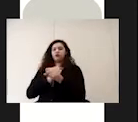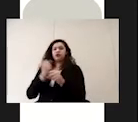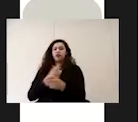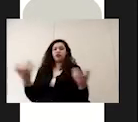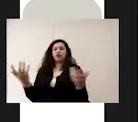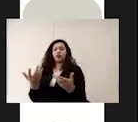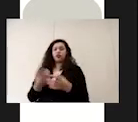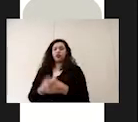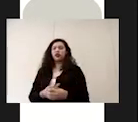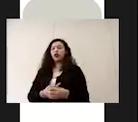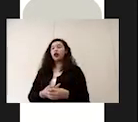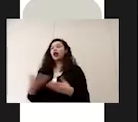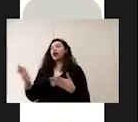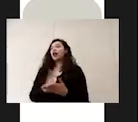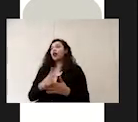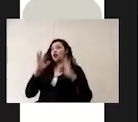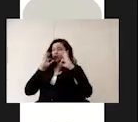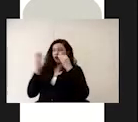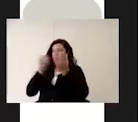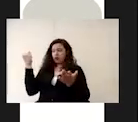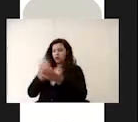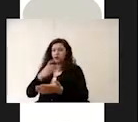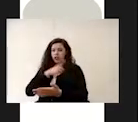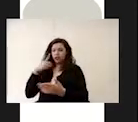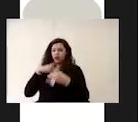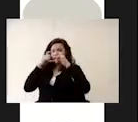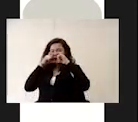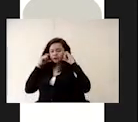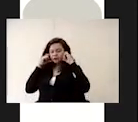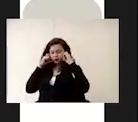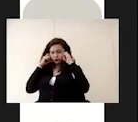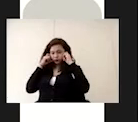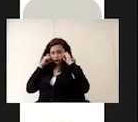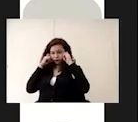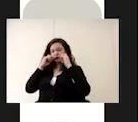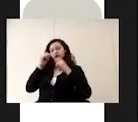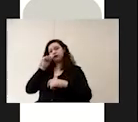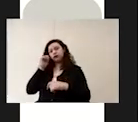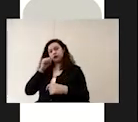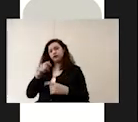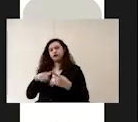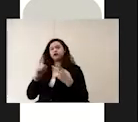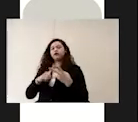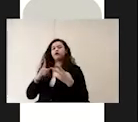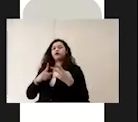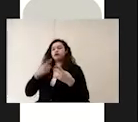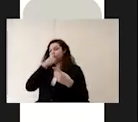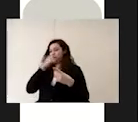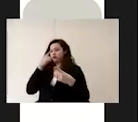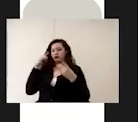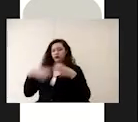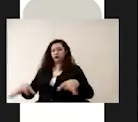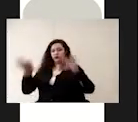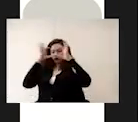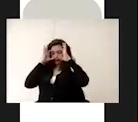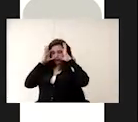y además de forma obligatoria deben llevar cubrebocas en todo momento protección ocular ya sean lentes